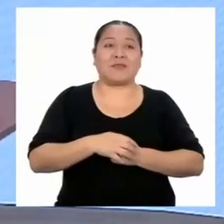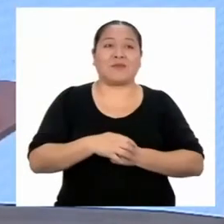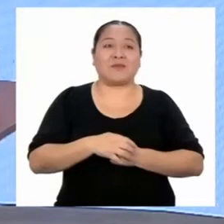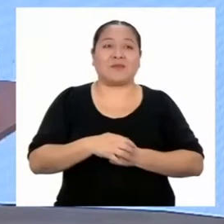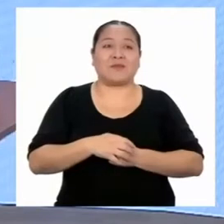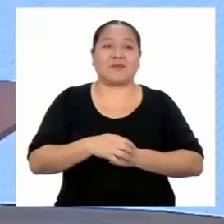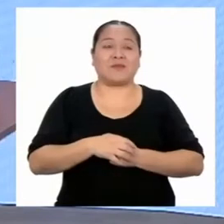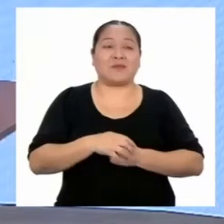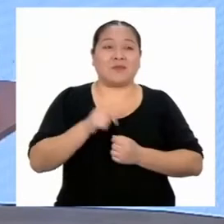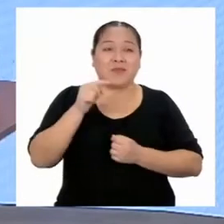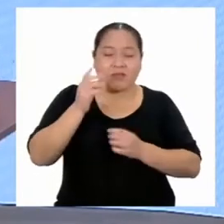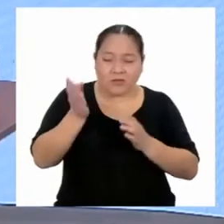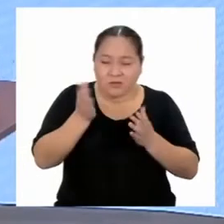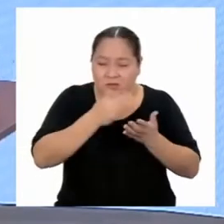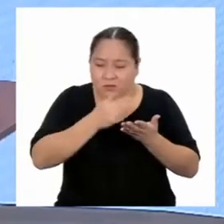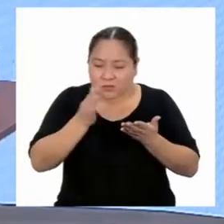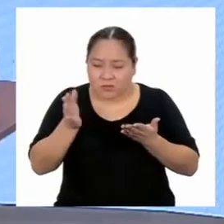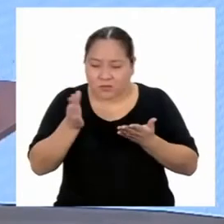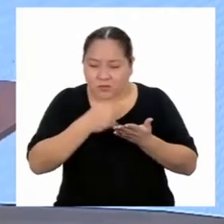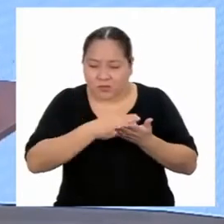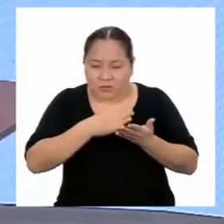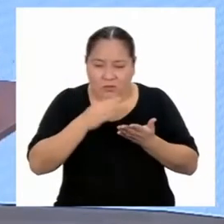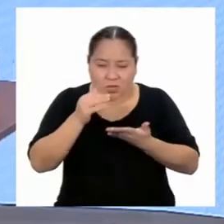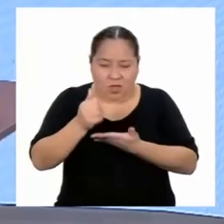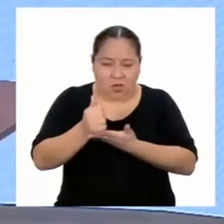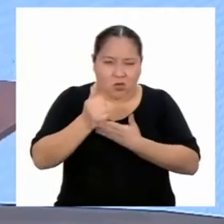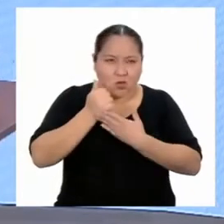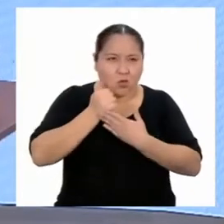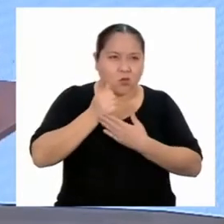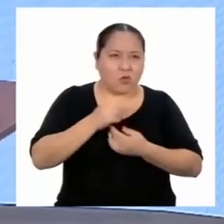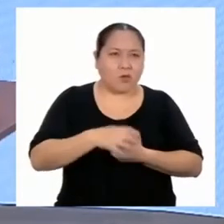Por aquí debería haber una pista.